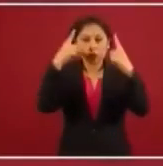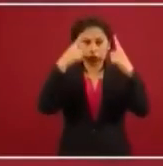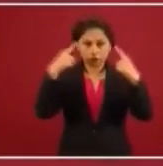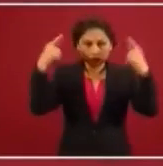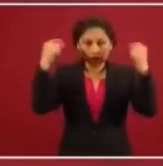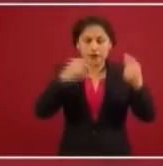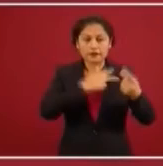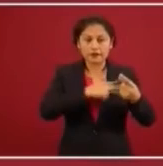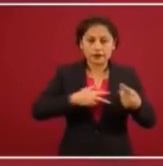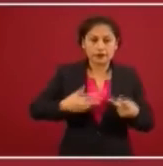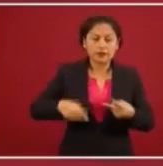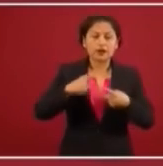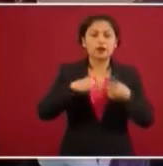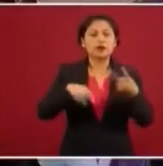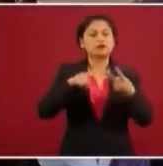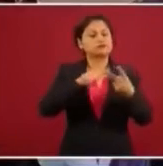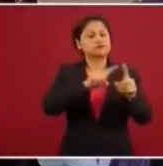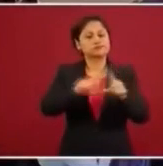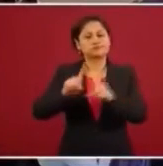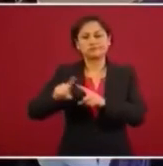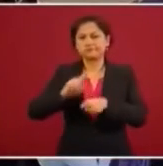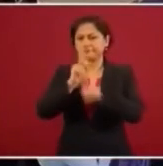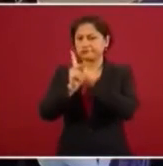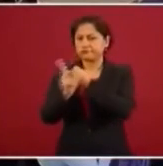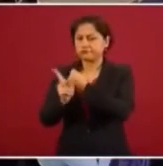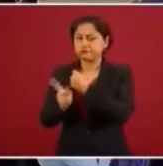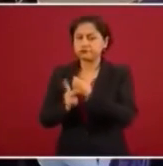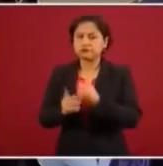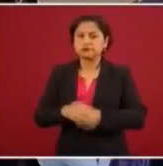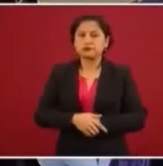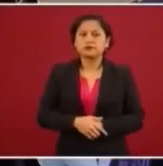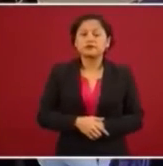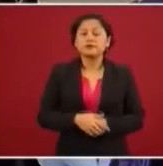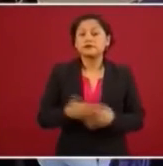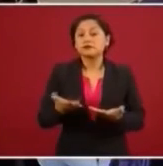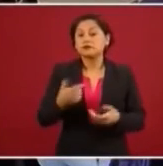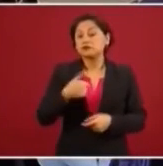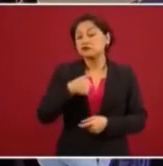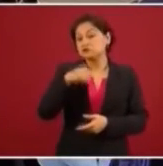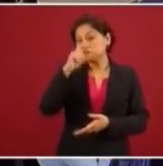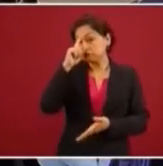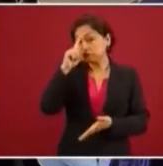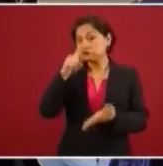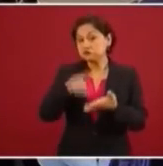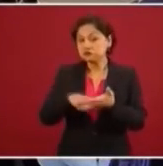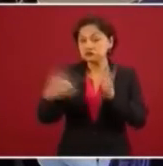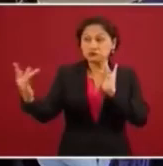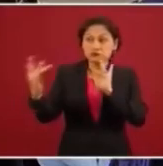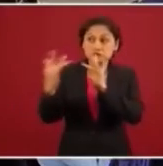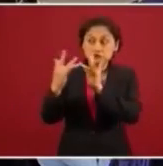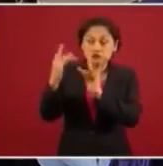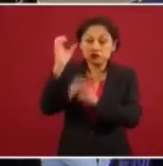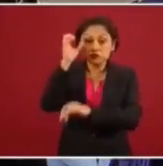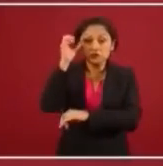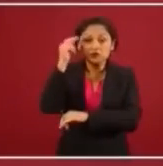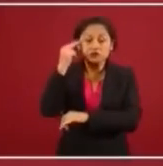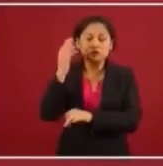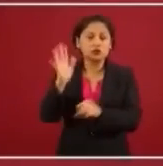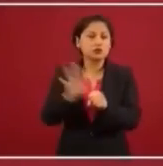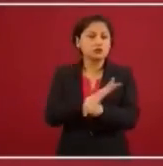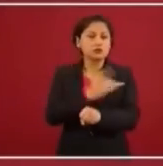Entonces, yo diría que la razón por la cual estamos haciendo este puente aéreo con China es que de los países que produce,